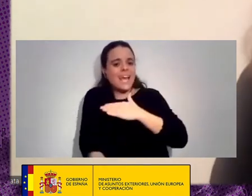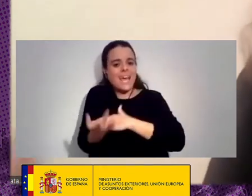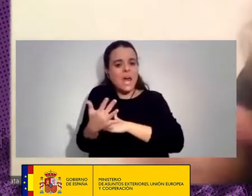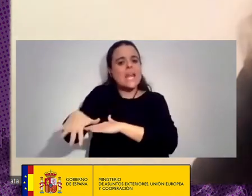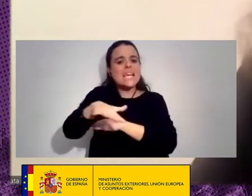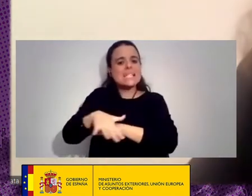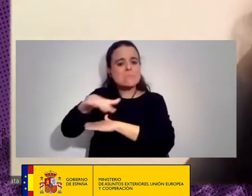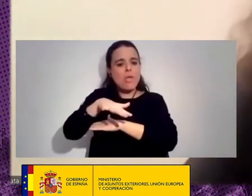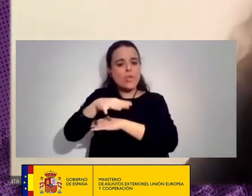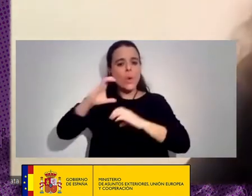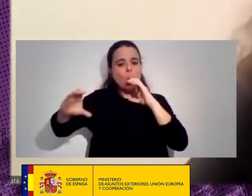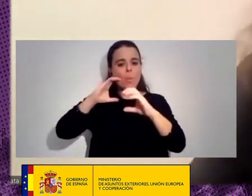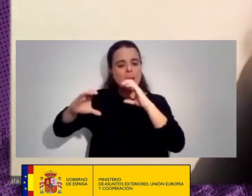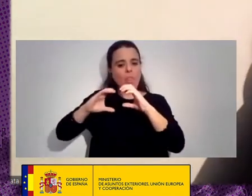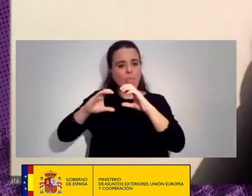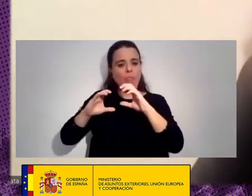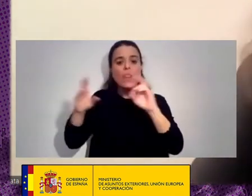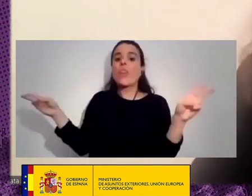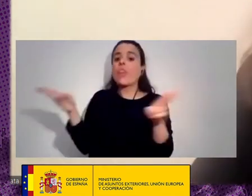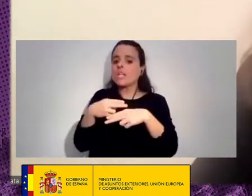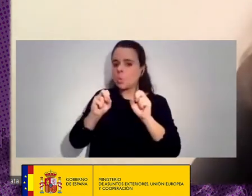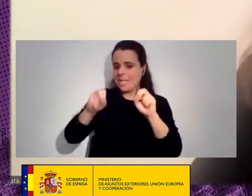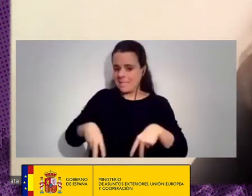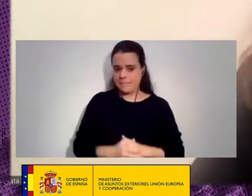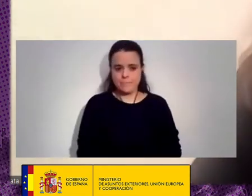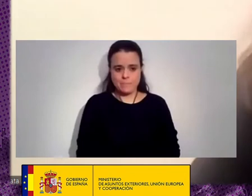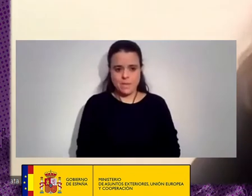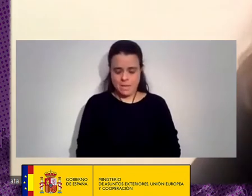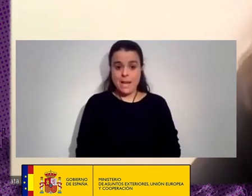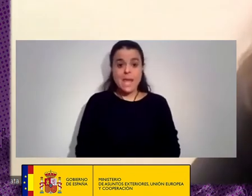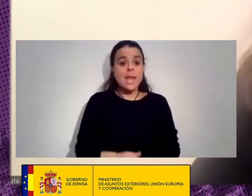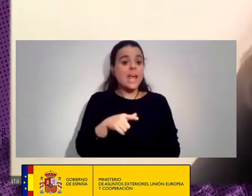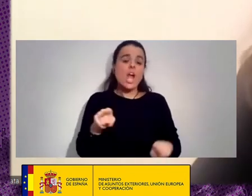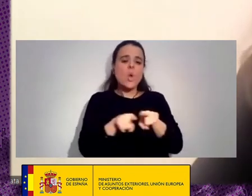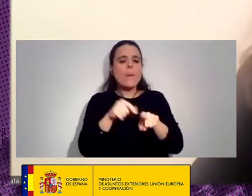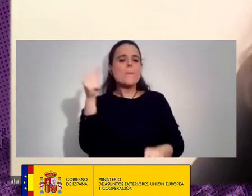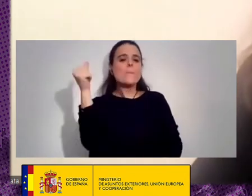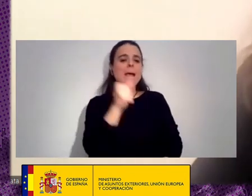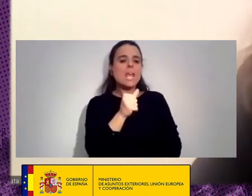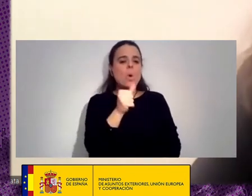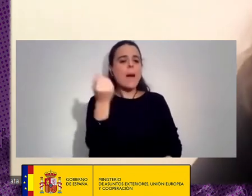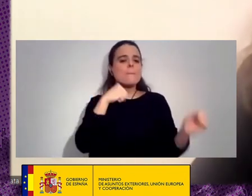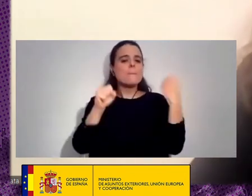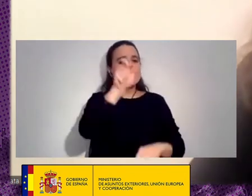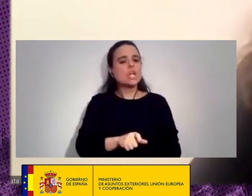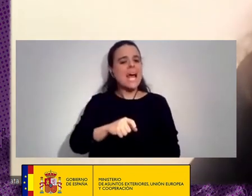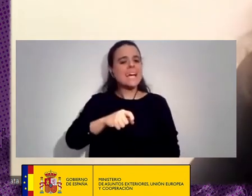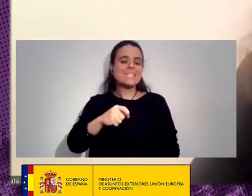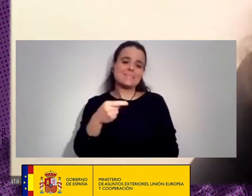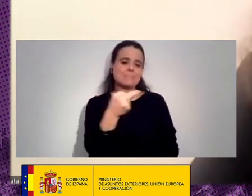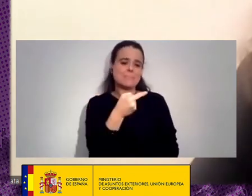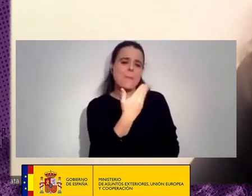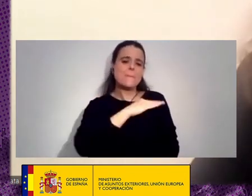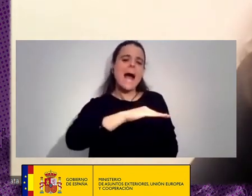censurable ¿Quiénes fueron Los malos De la película? Y voy a poner Voy a volver a compartir Aquí la Pantalla Vamos